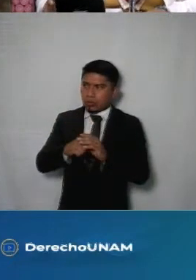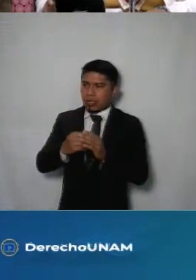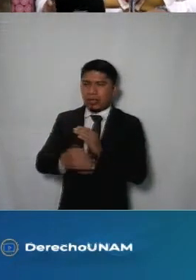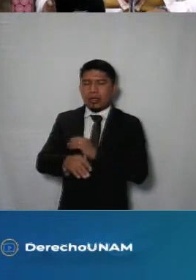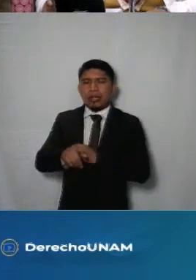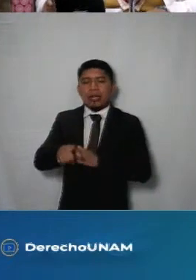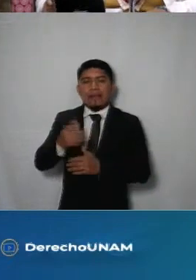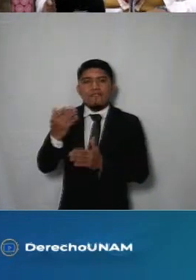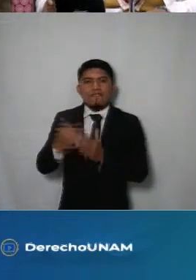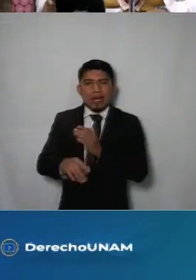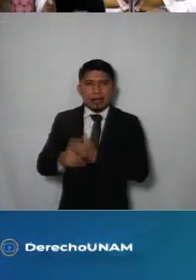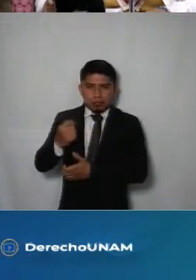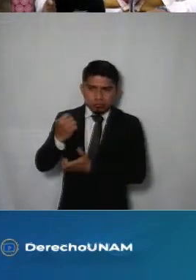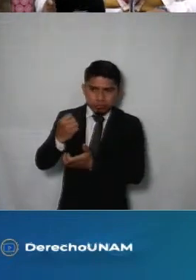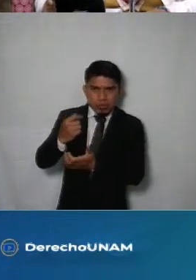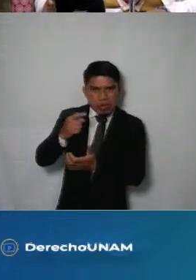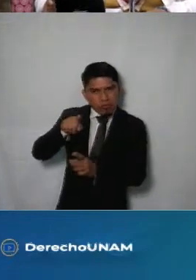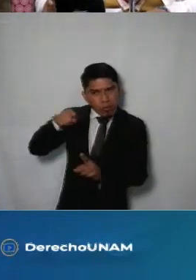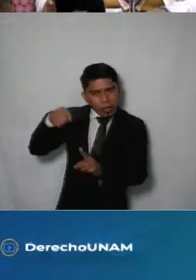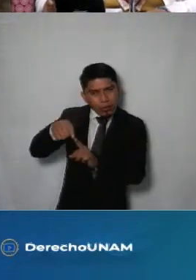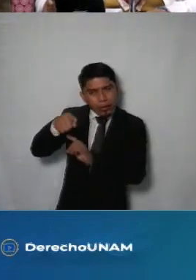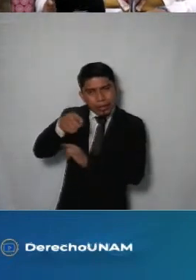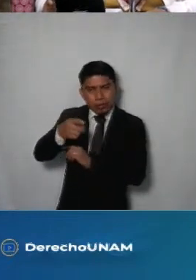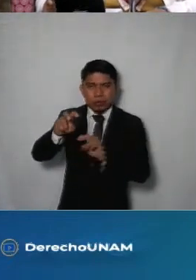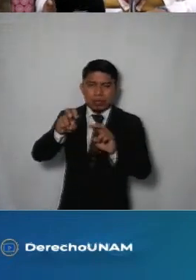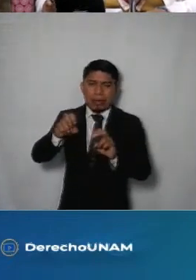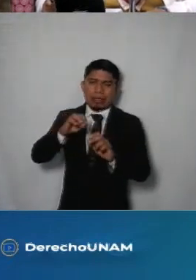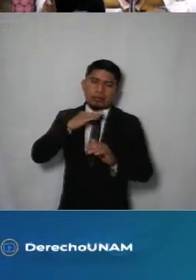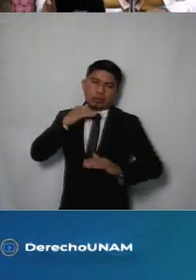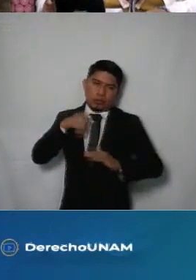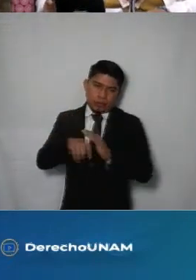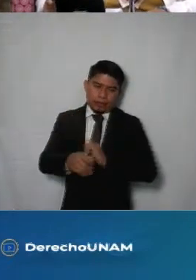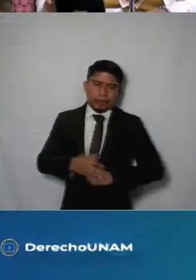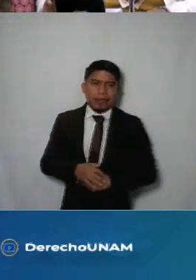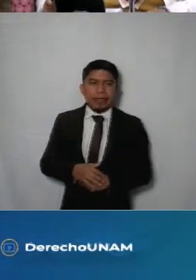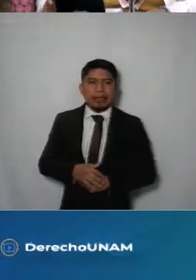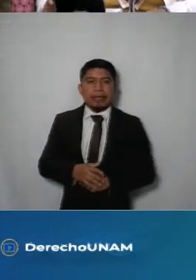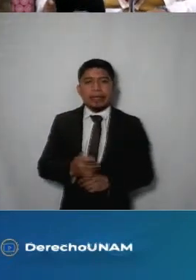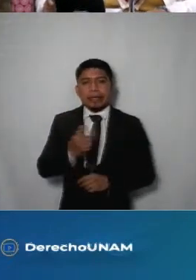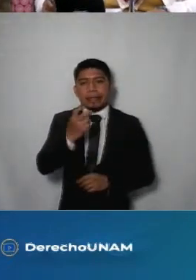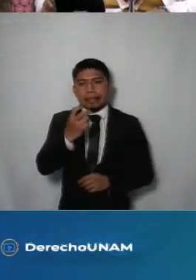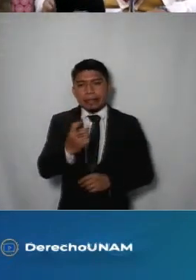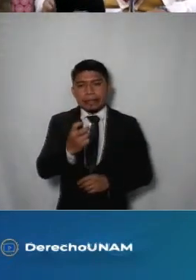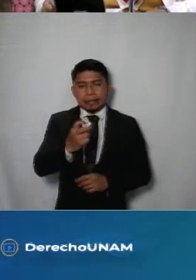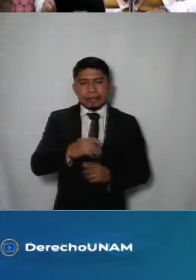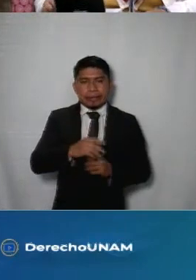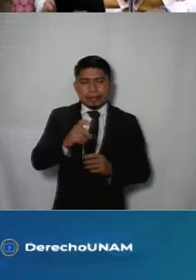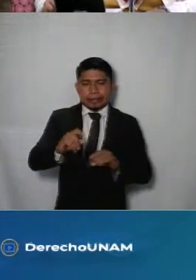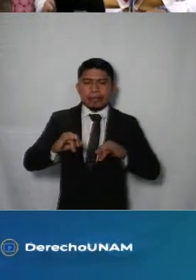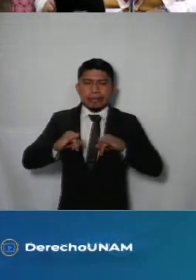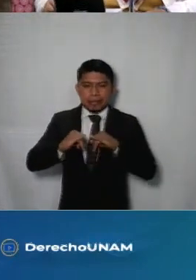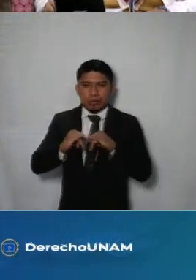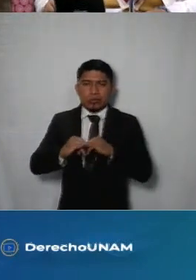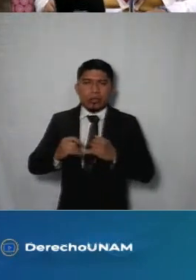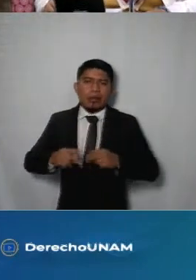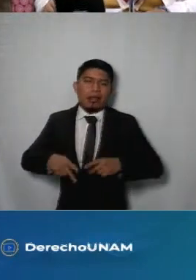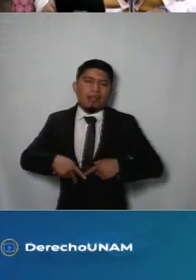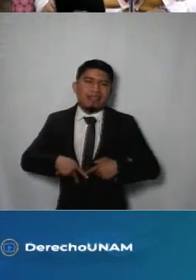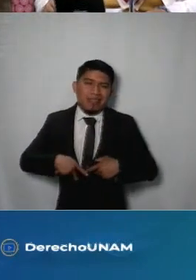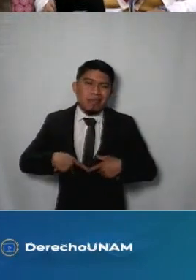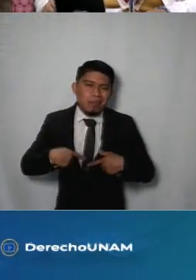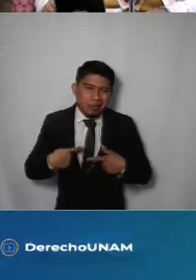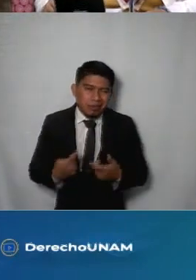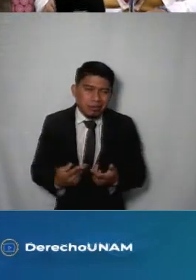y la falta de un presupuesto específico en esta materia el debilitamiento de estas instituciones